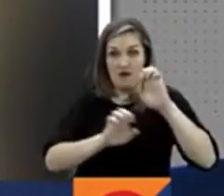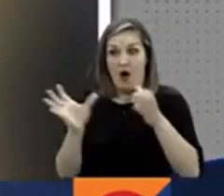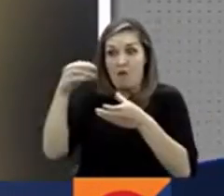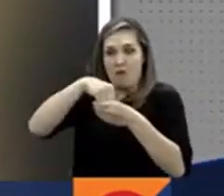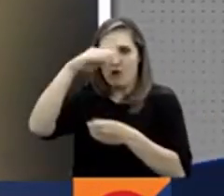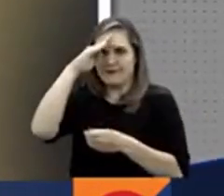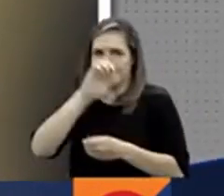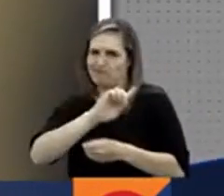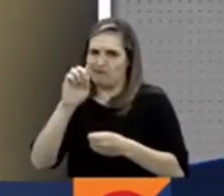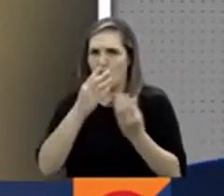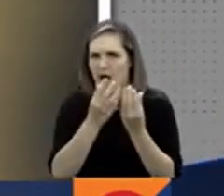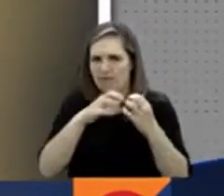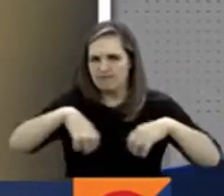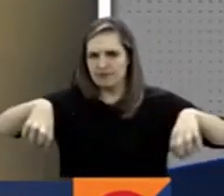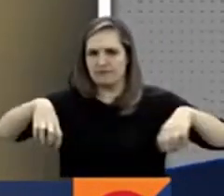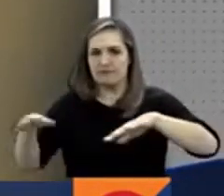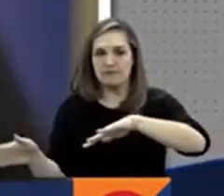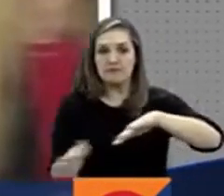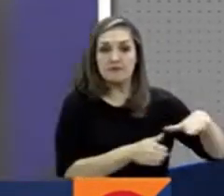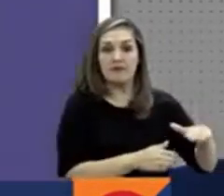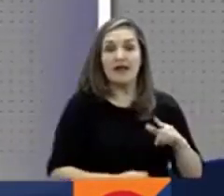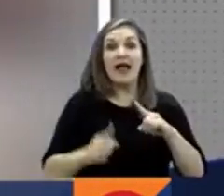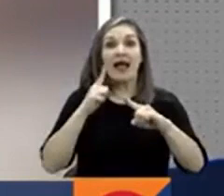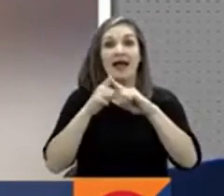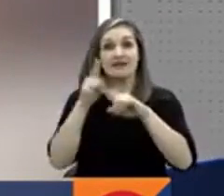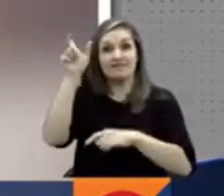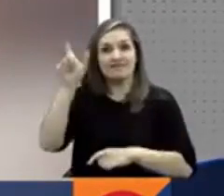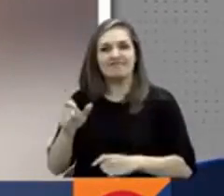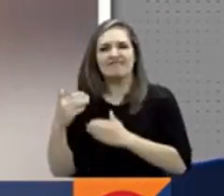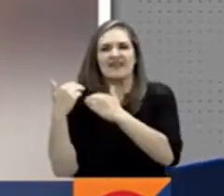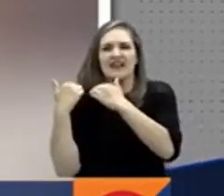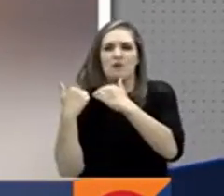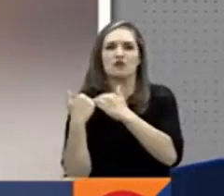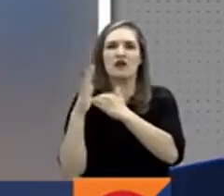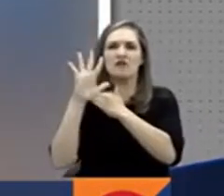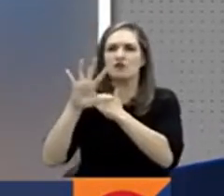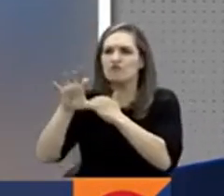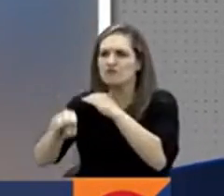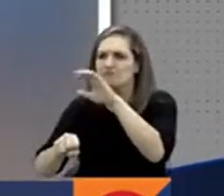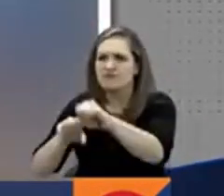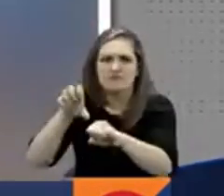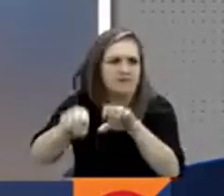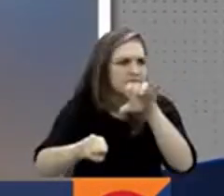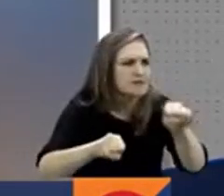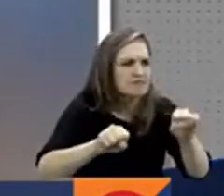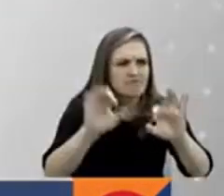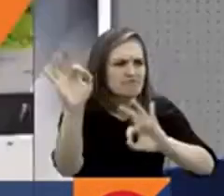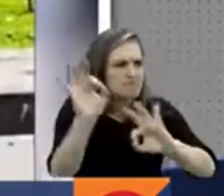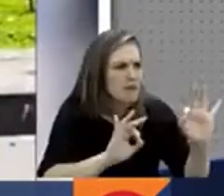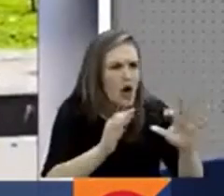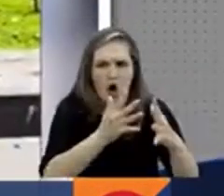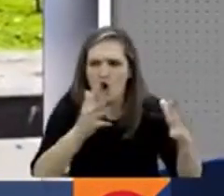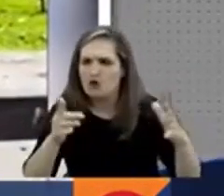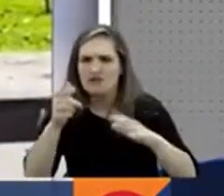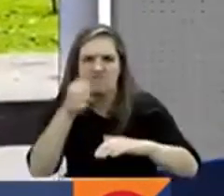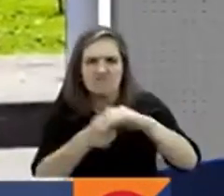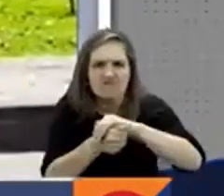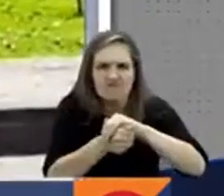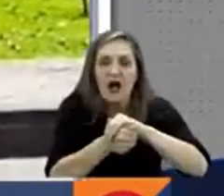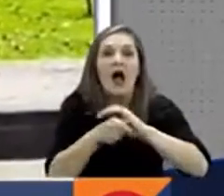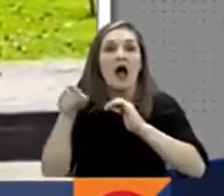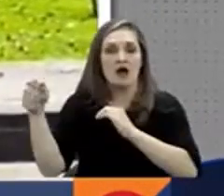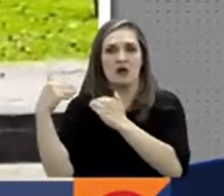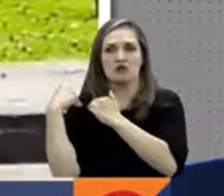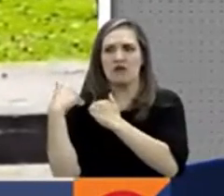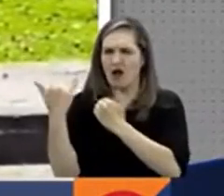directora de extinción de dominio Catalina Noguera. La acusan de corrupción judicial y de supuestos nexos con narcos. Un cuerpo